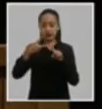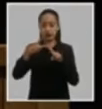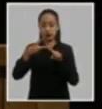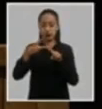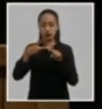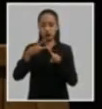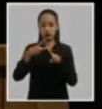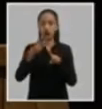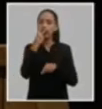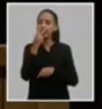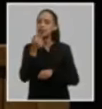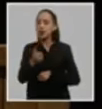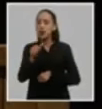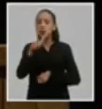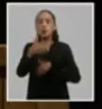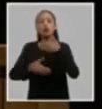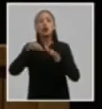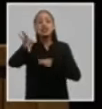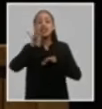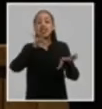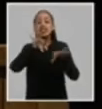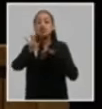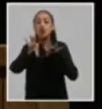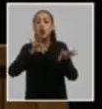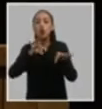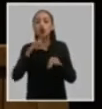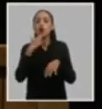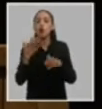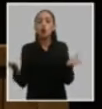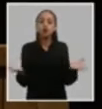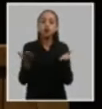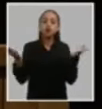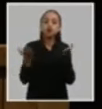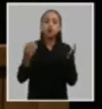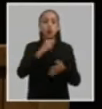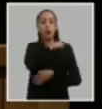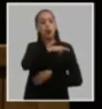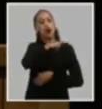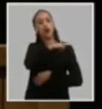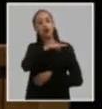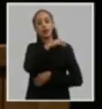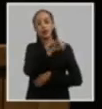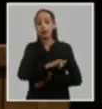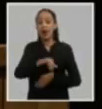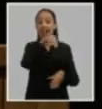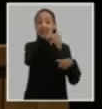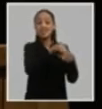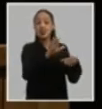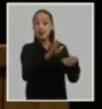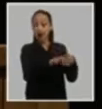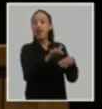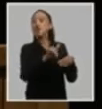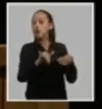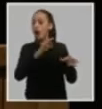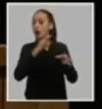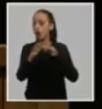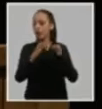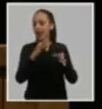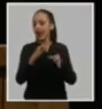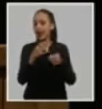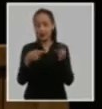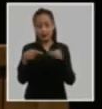eficacia los procesos de selección y desarrollo de los cuadros la reserva y cantera con prioridad en el trabajo con los jóvenes